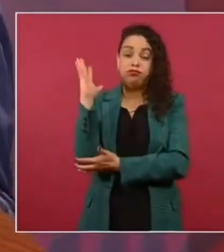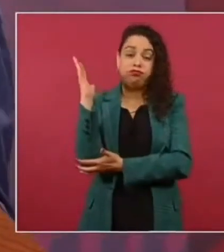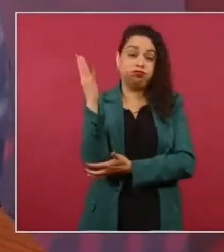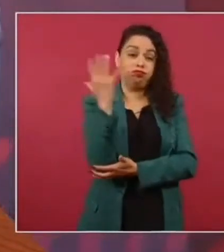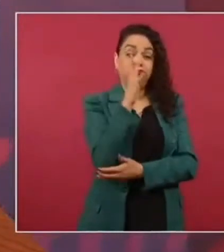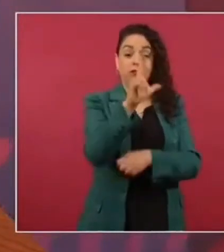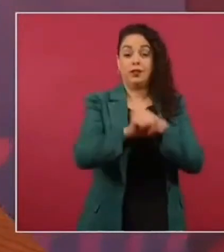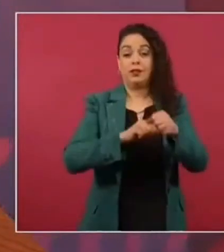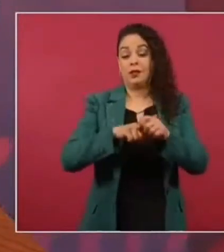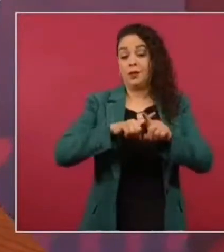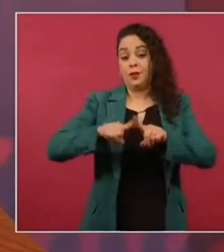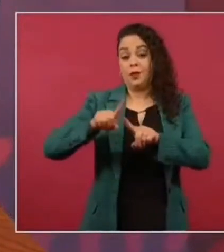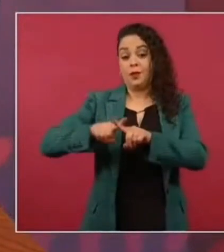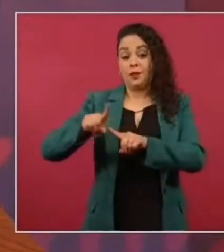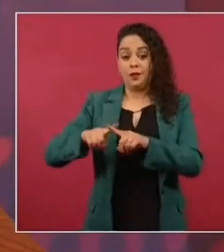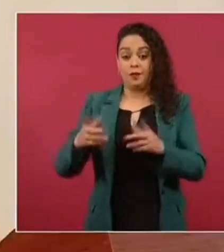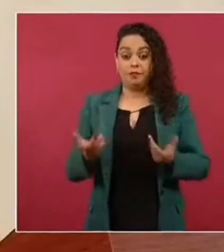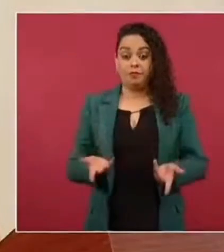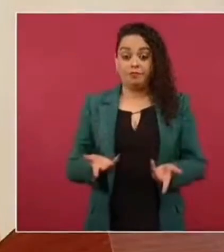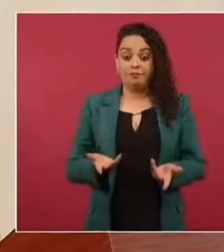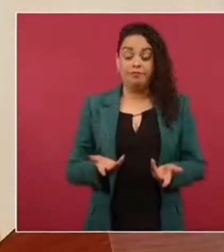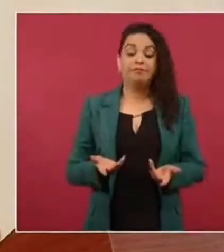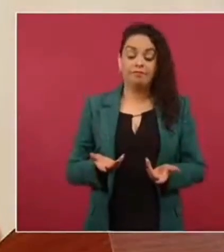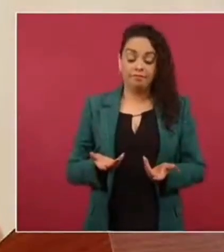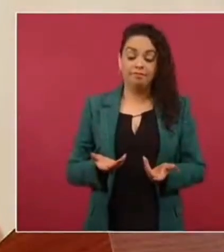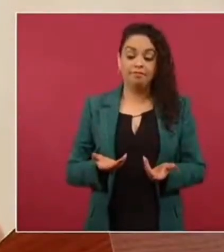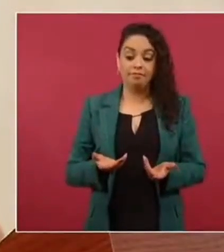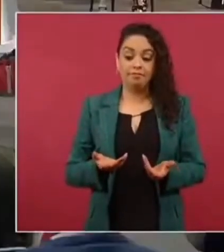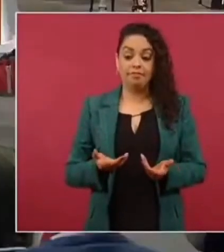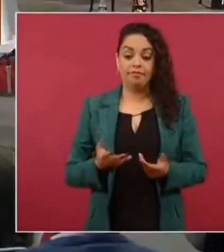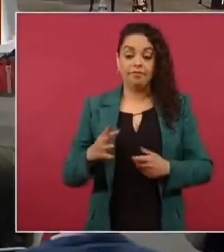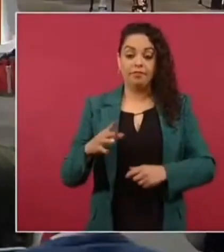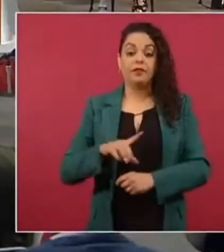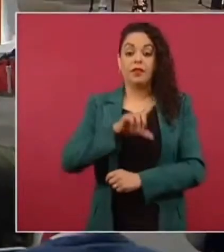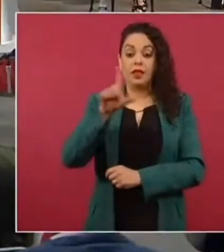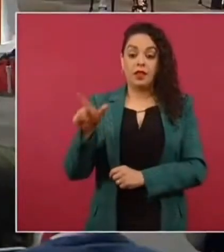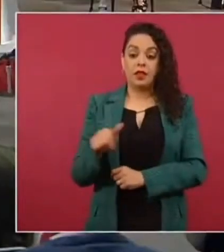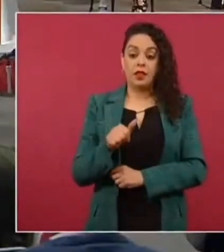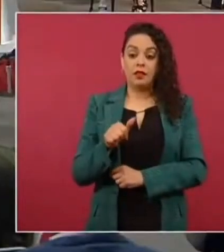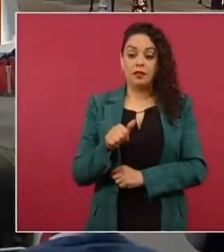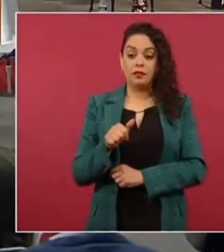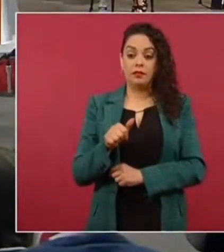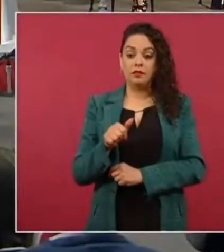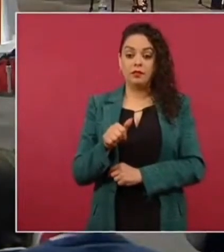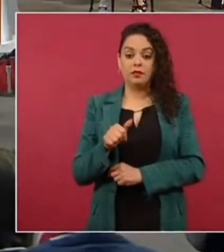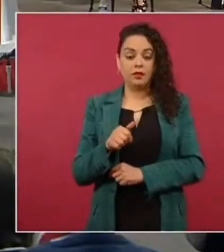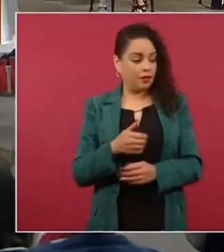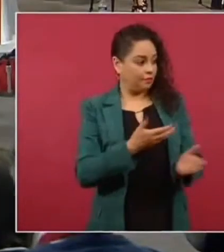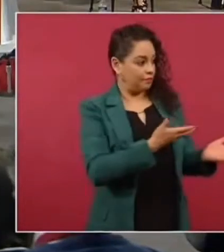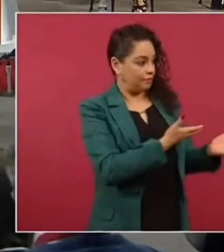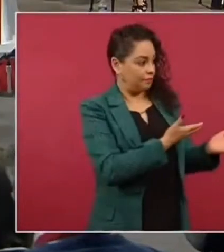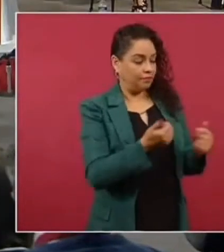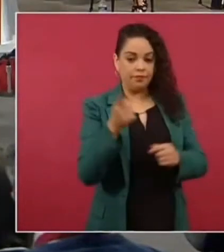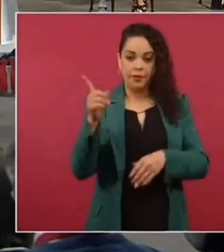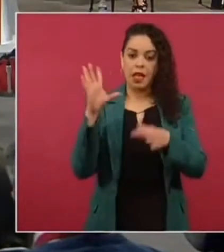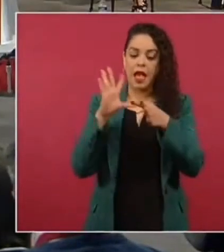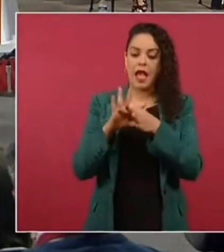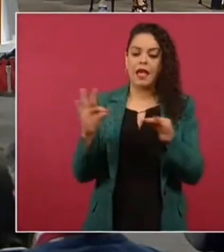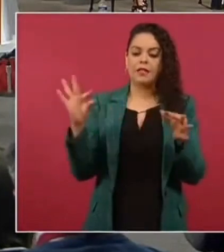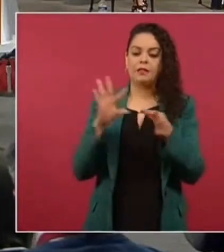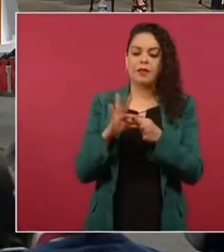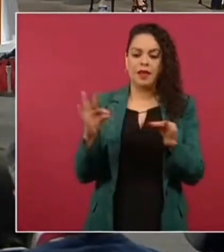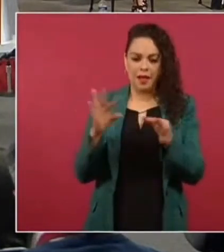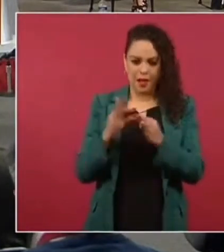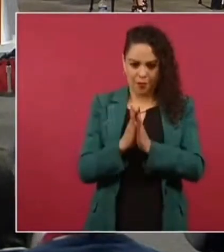vamos a tener la reserva ¿no? ¿por qué no lo explicas? la reserva